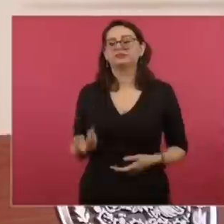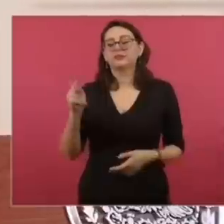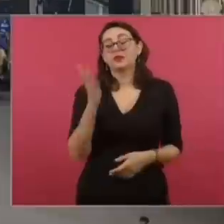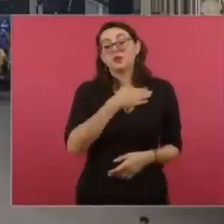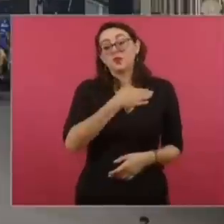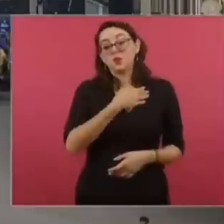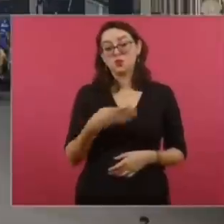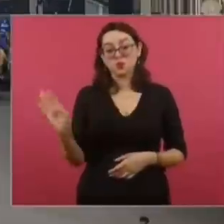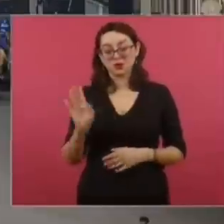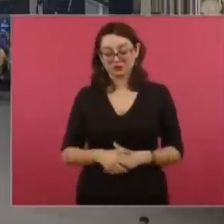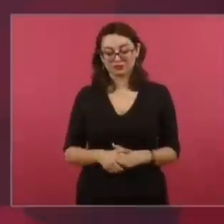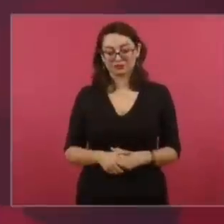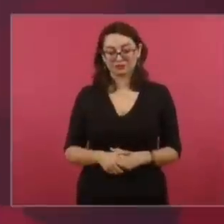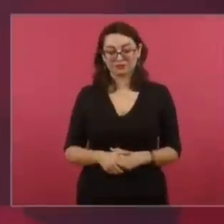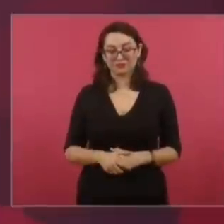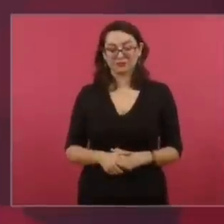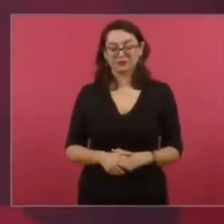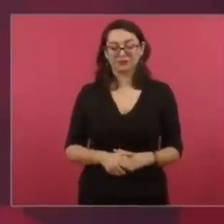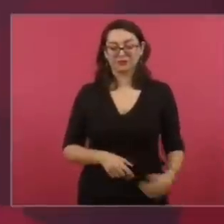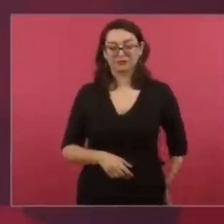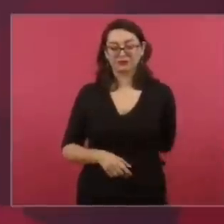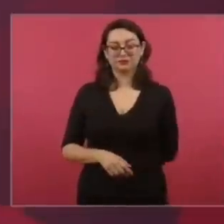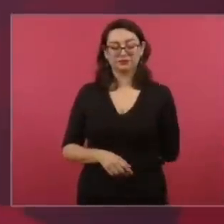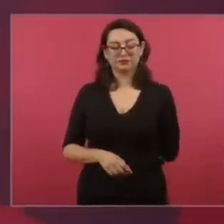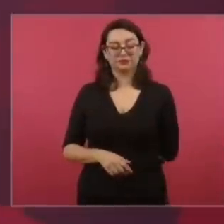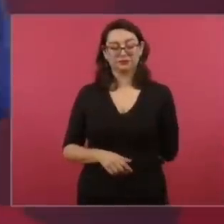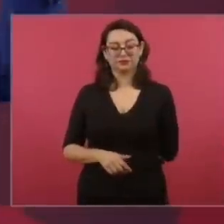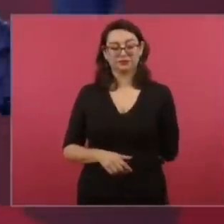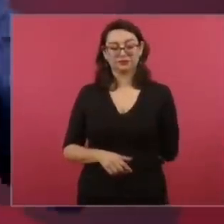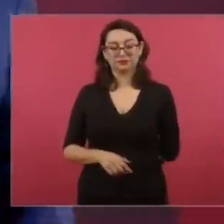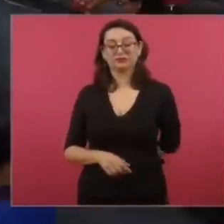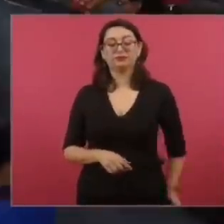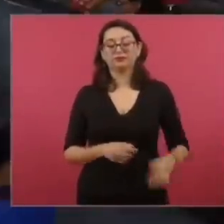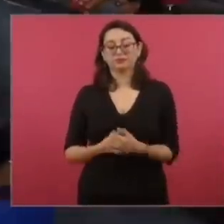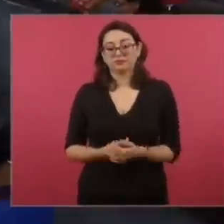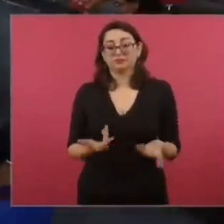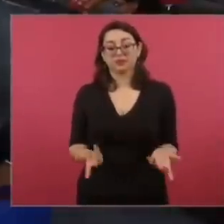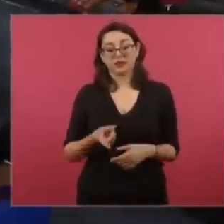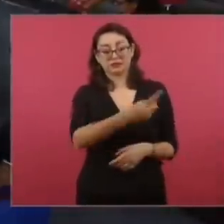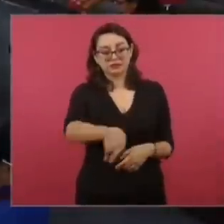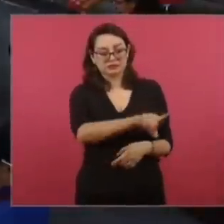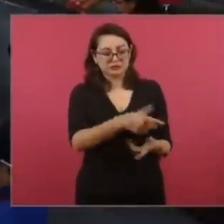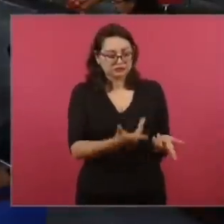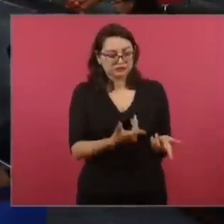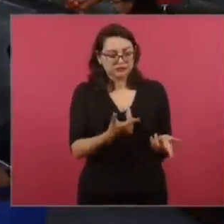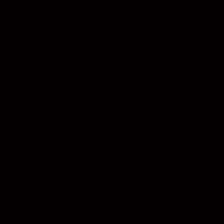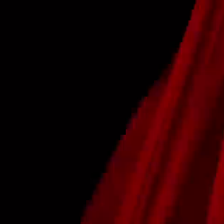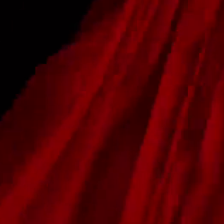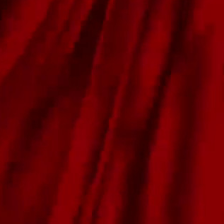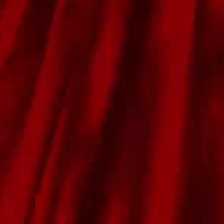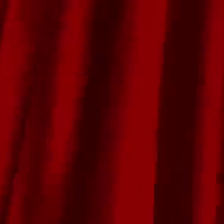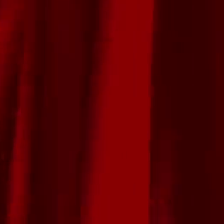dije que como Xochitl no levanta, pues ahora va a ser esto.